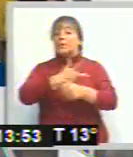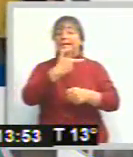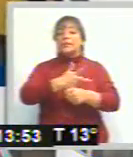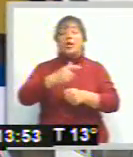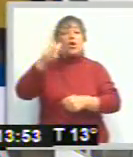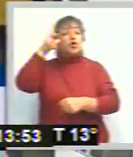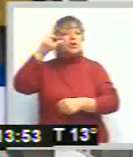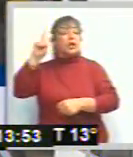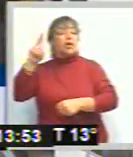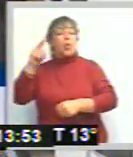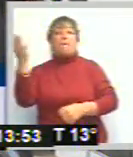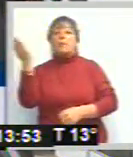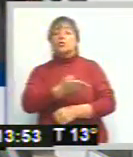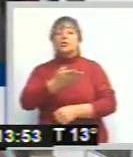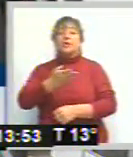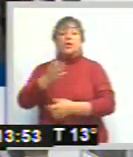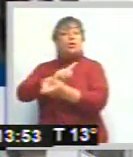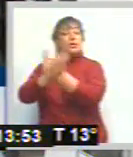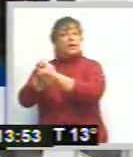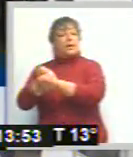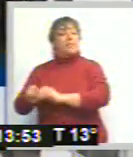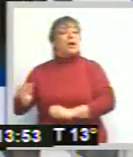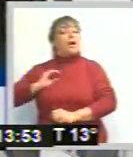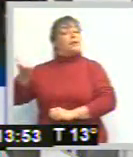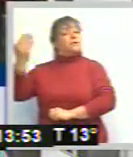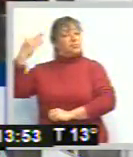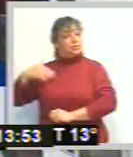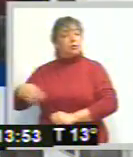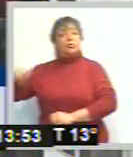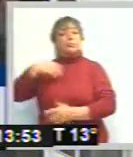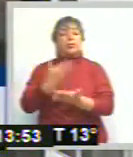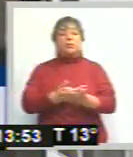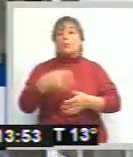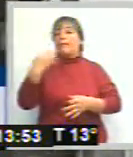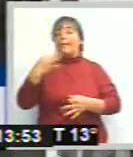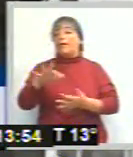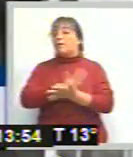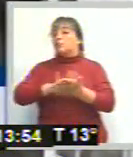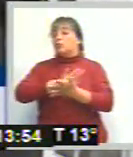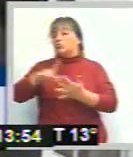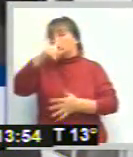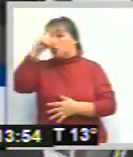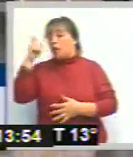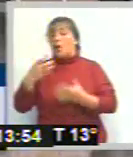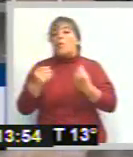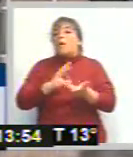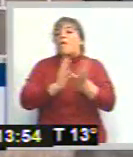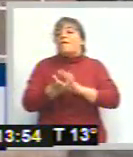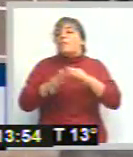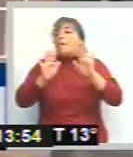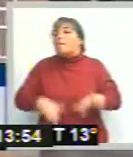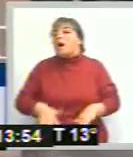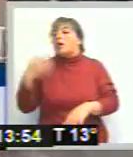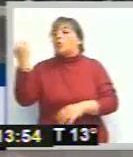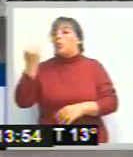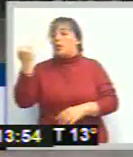% móvil, que estamos pidiendo hace bastante tiempo, en el cual nos tiene que solucionar a nivel nacional. ¿Cómo va a ser la metodología de este paro el día jueves?